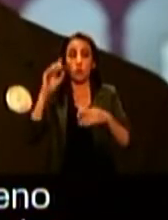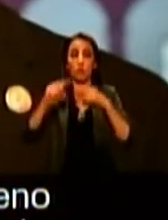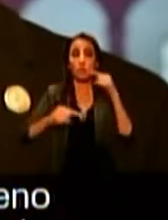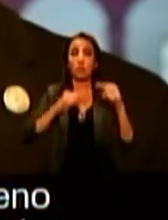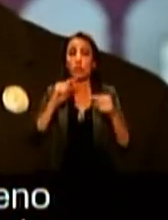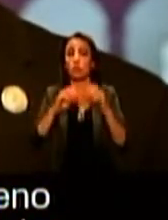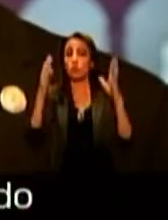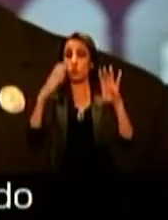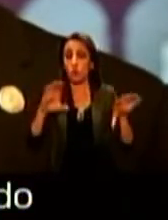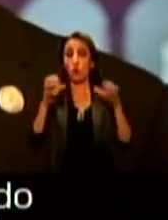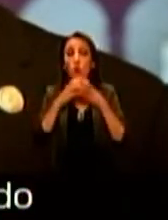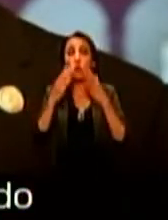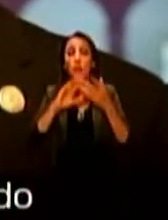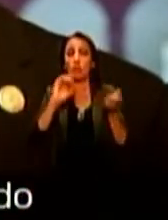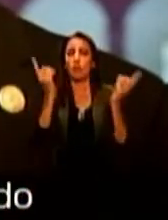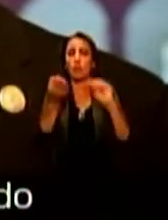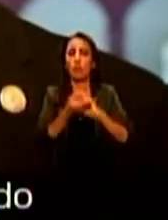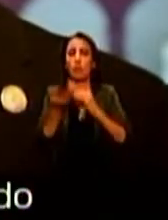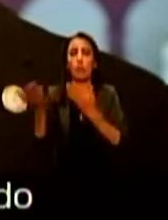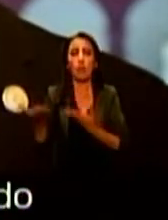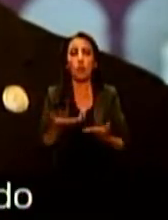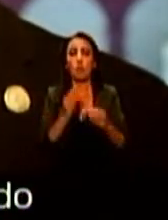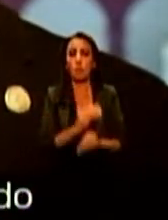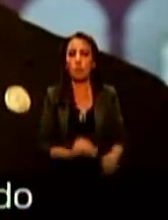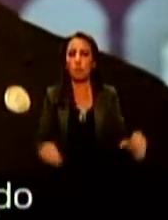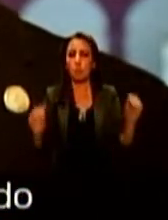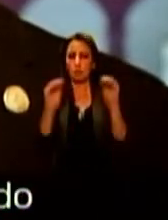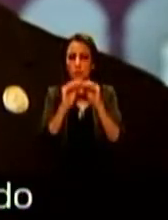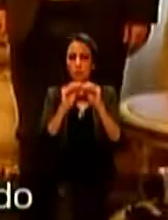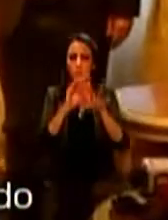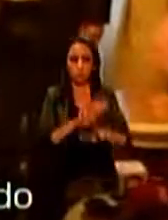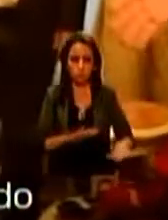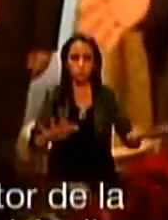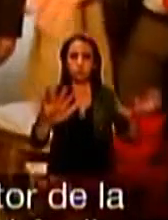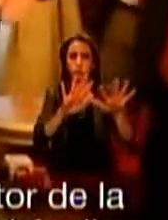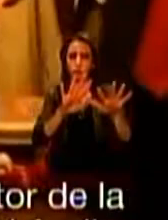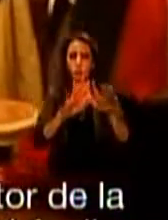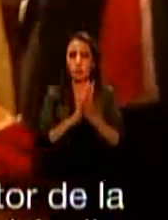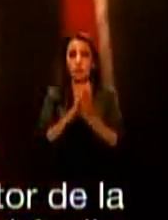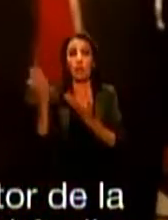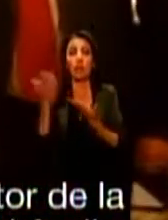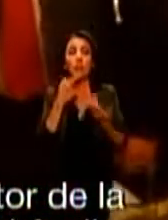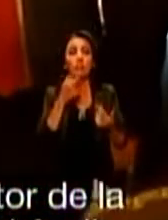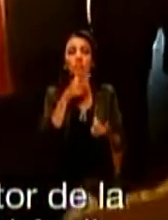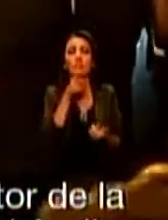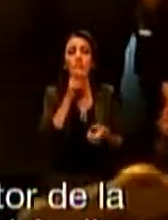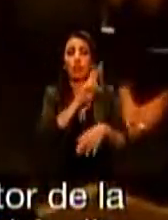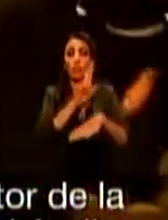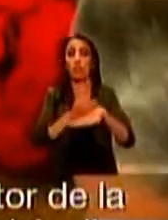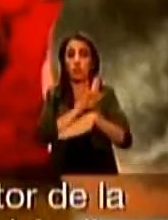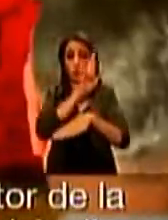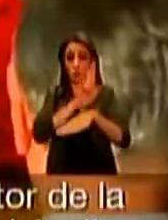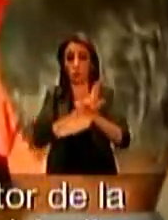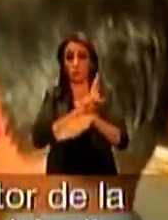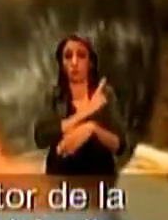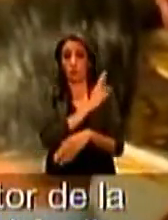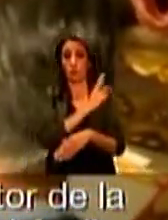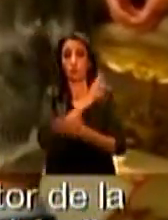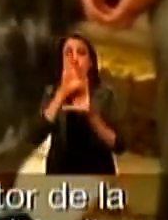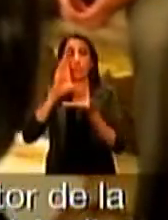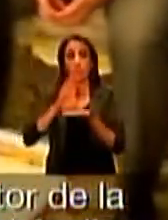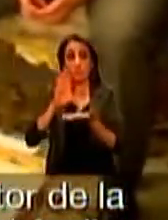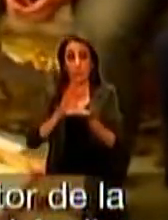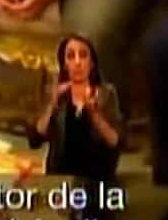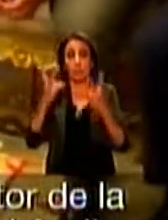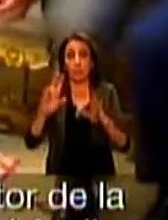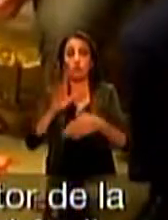la educación superior, porque Ecuador se ha convertido en un referente internacional. En la cita estuvieron presentes el rector de la Universidad